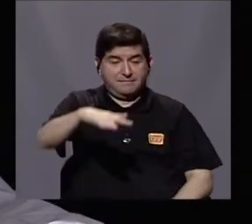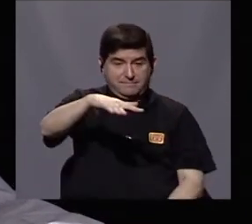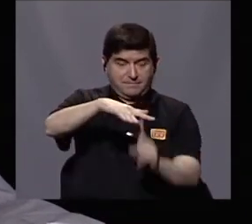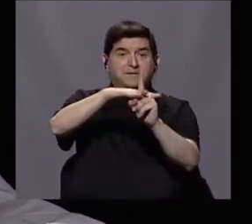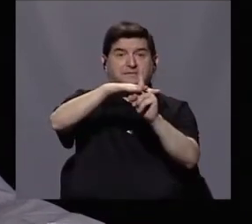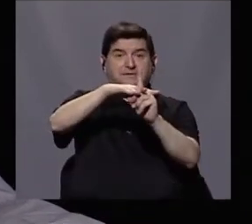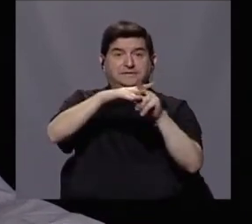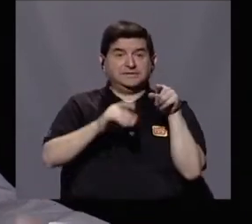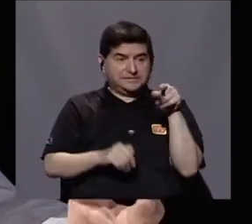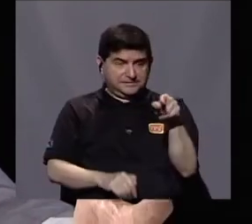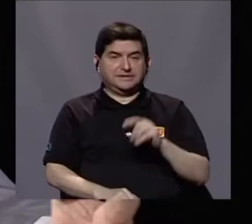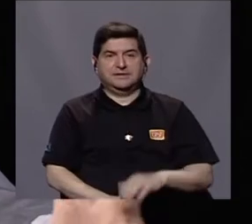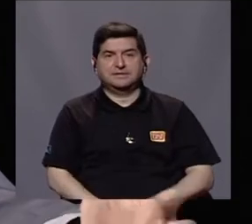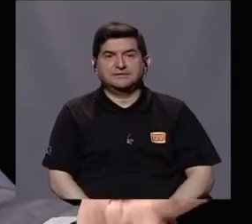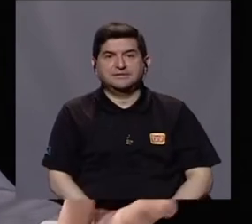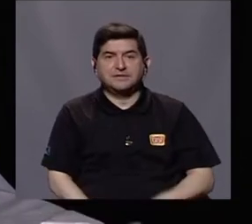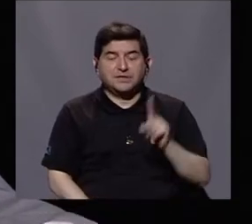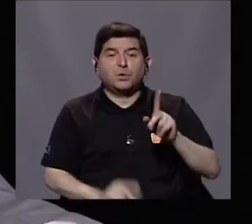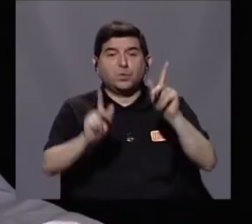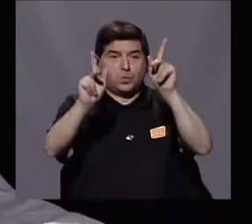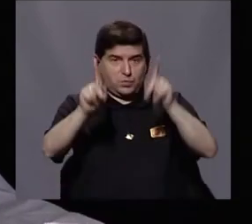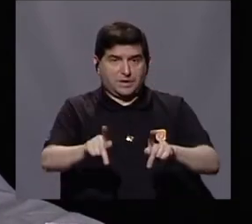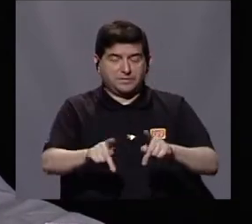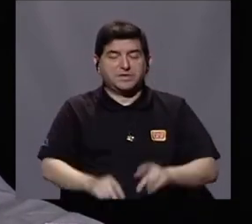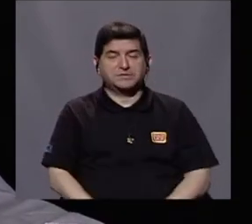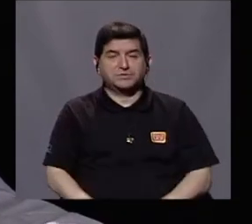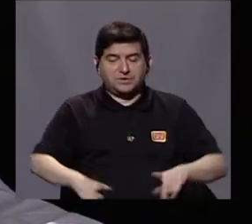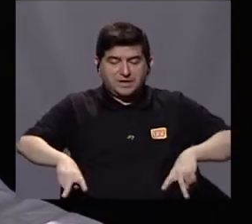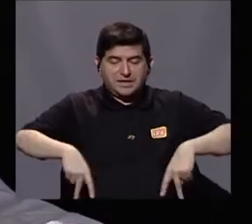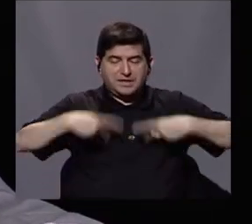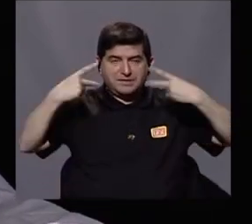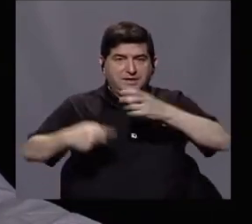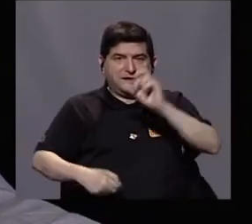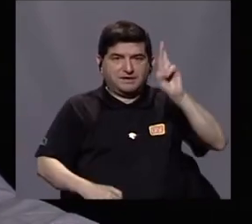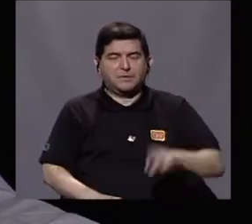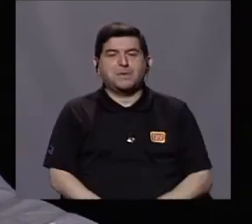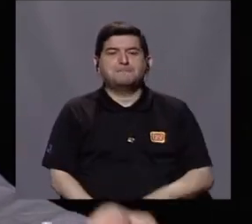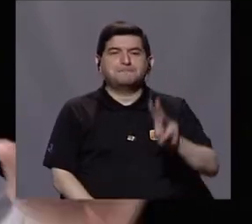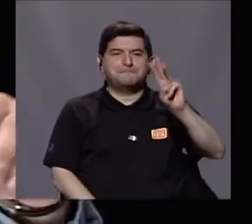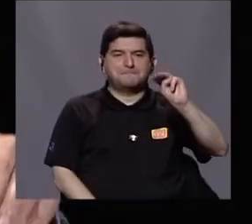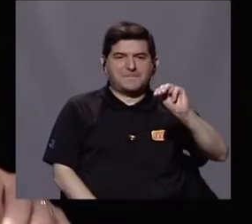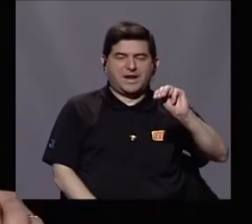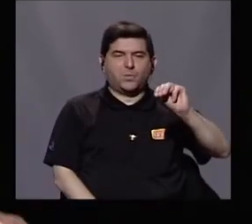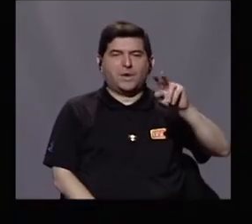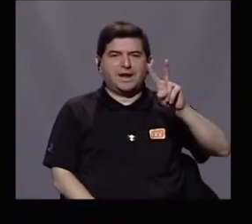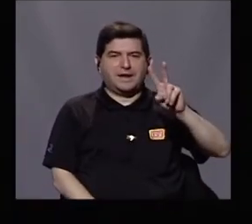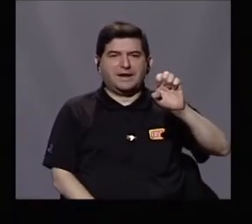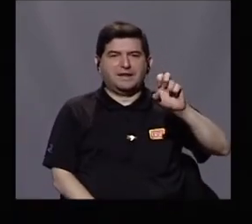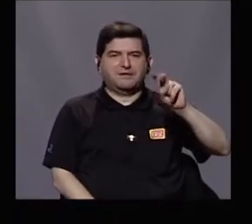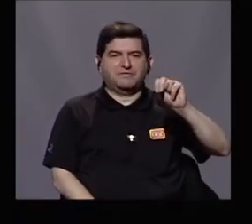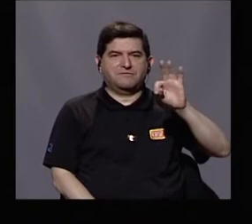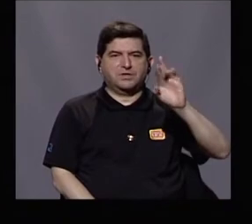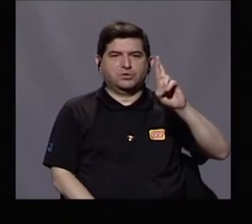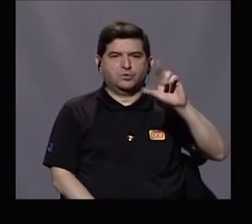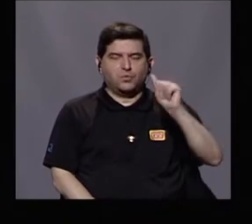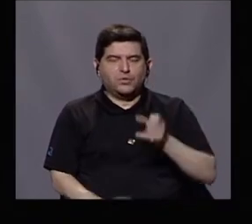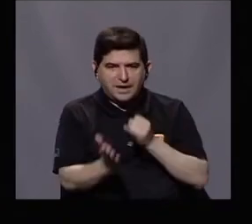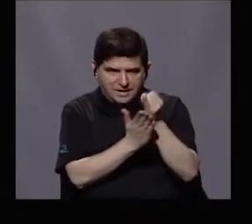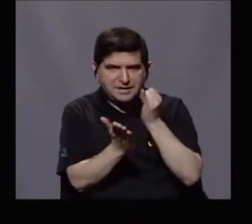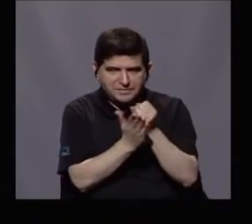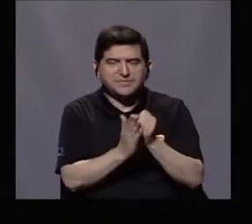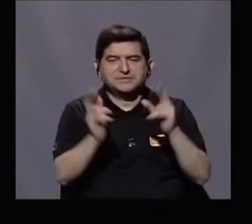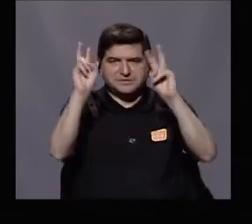un personaje de la vida costarricense, que es don Manuel Ventura, que fue uno de los jueces que investigó al respecto.